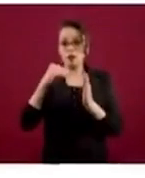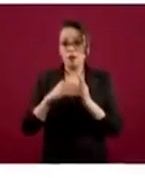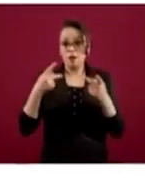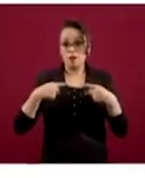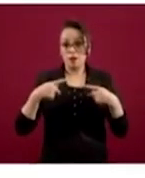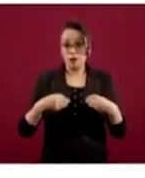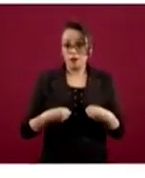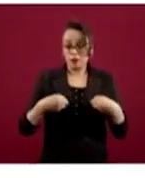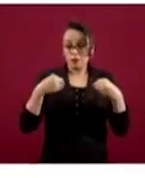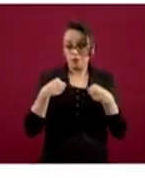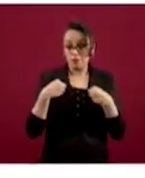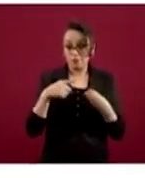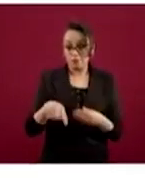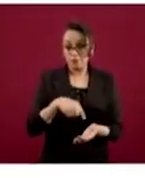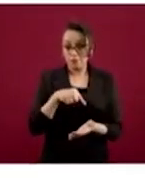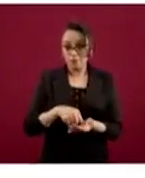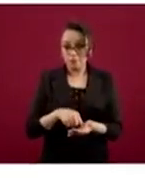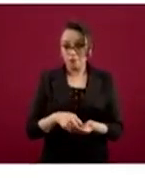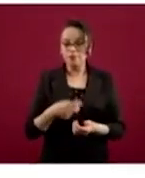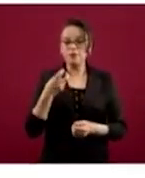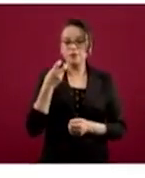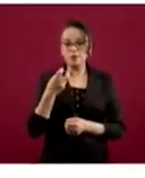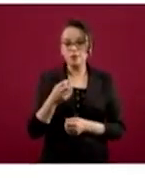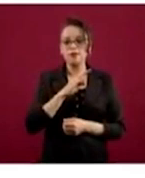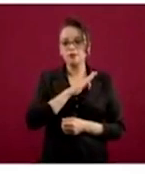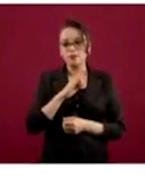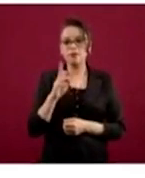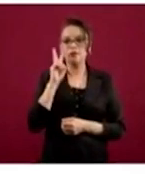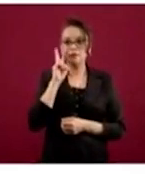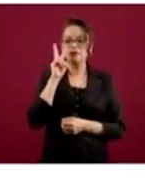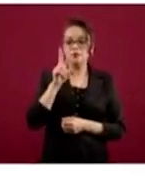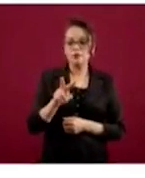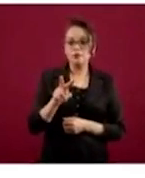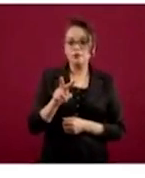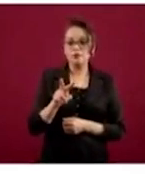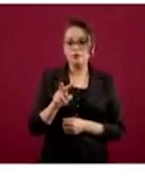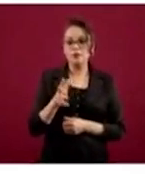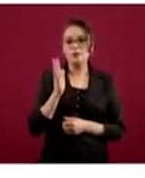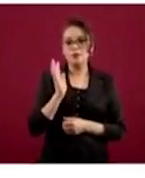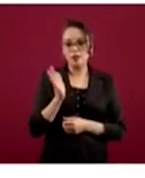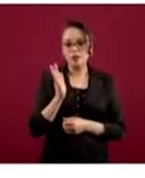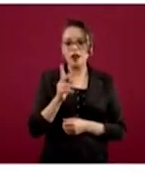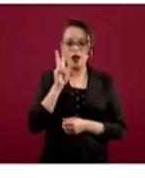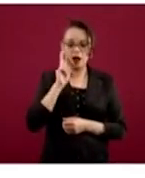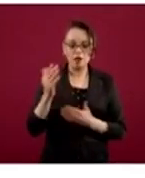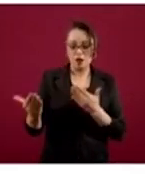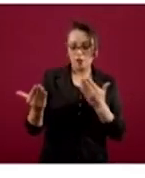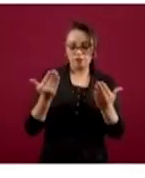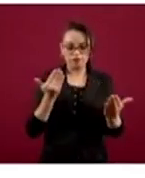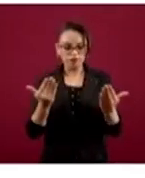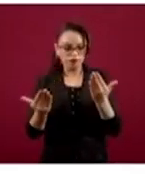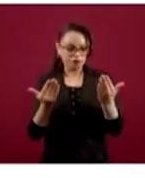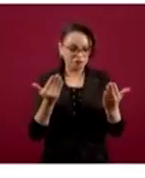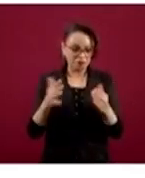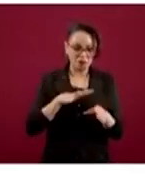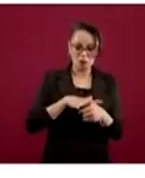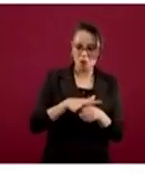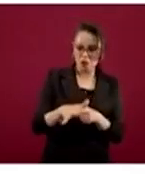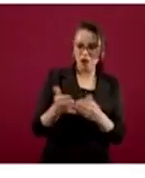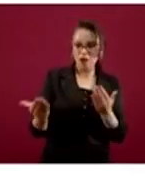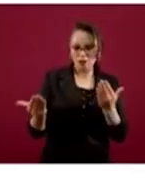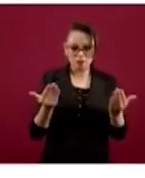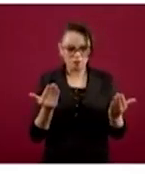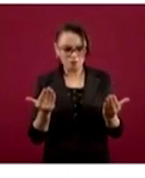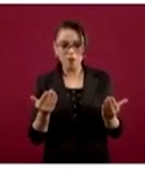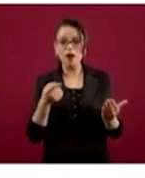pues entonces tenemos una distribución que nos permite ahora sí hacer una comparación de en su momento